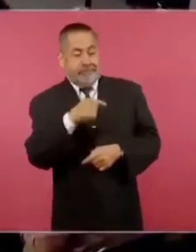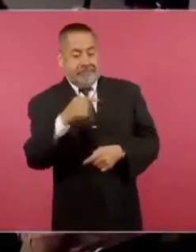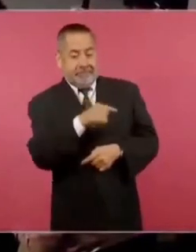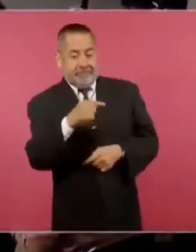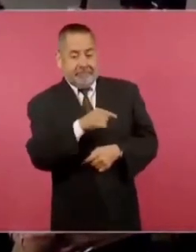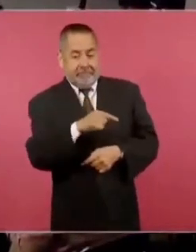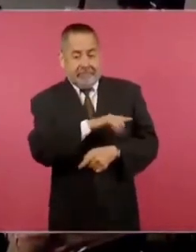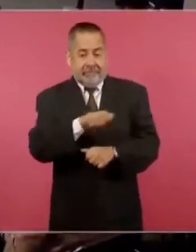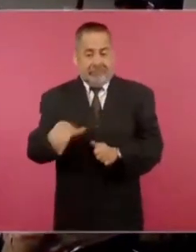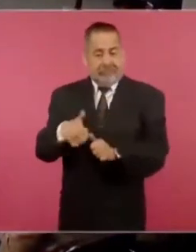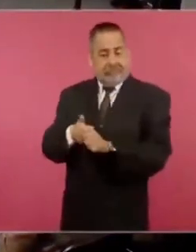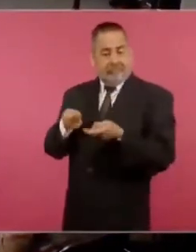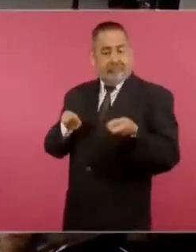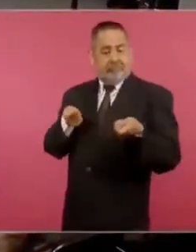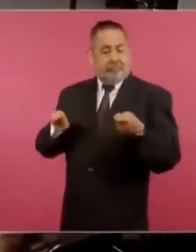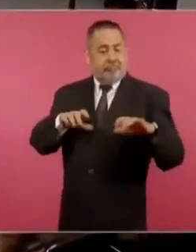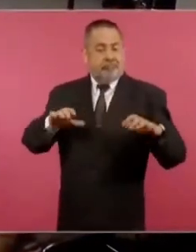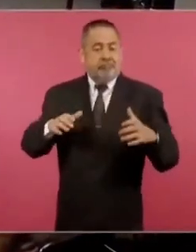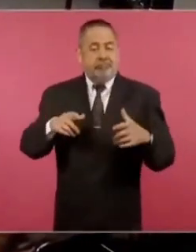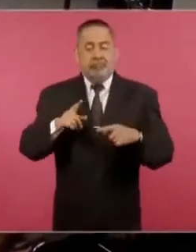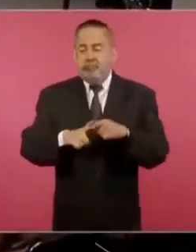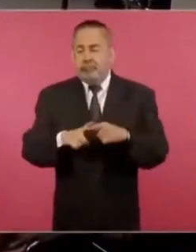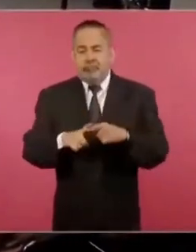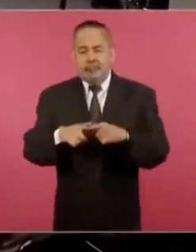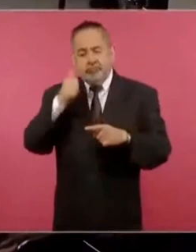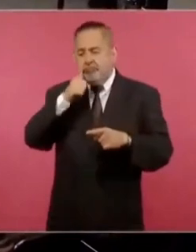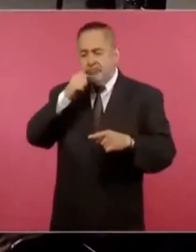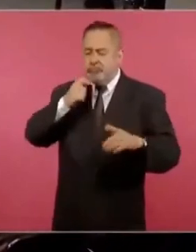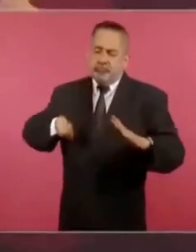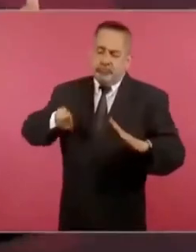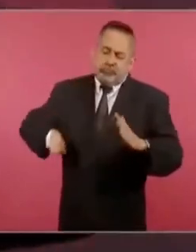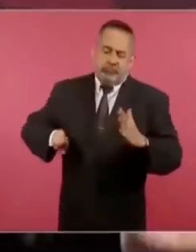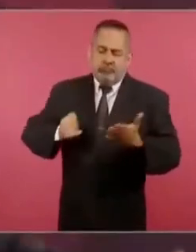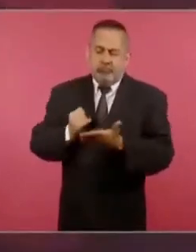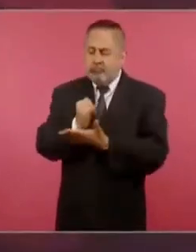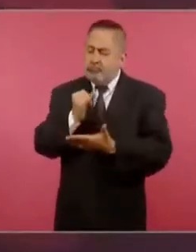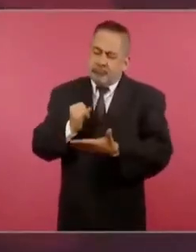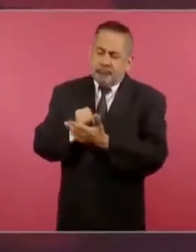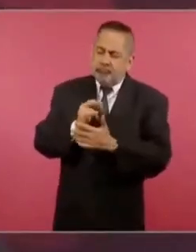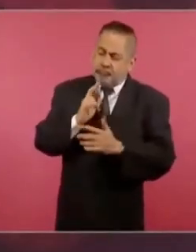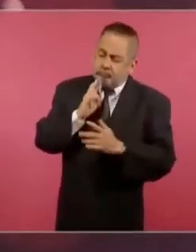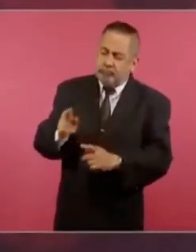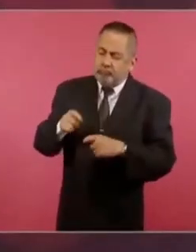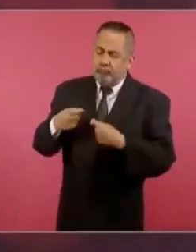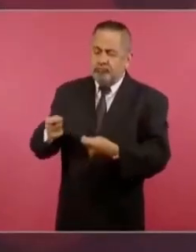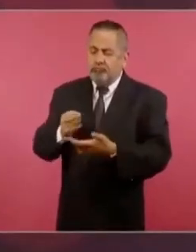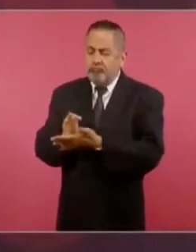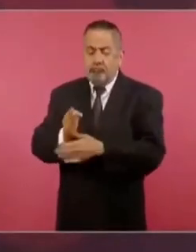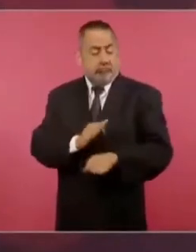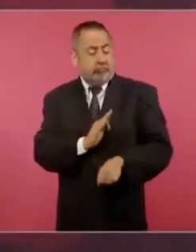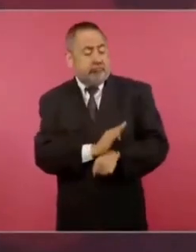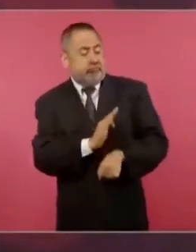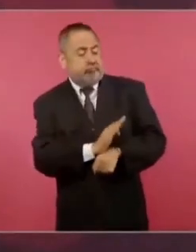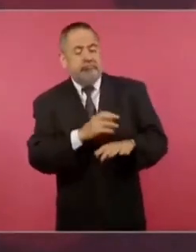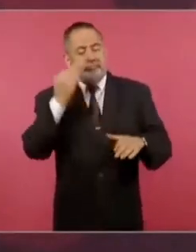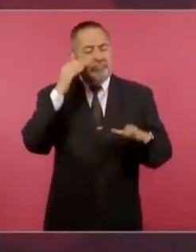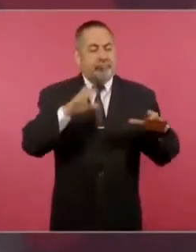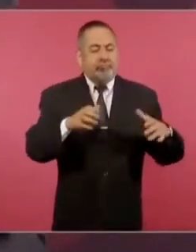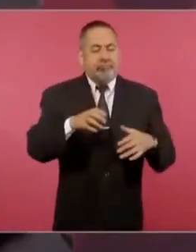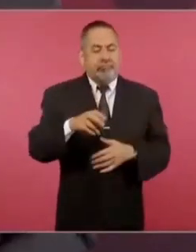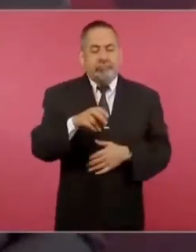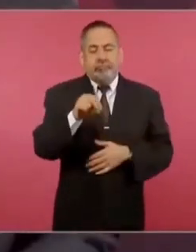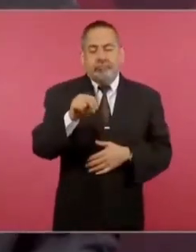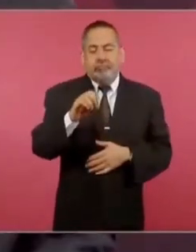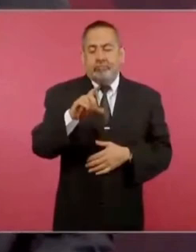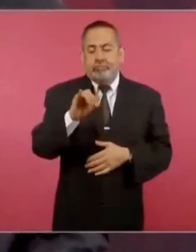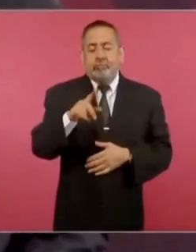que resolvía sobre las cuestiones agrarias durante el periodo neoliberal era